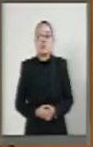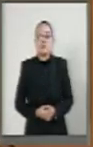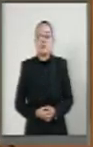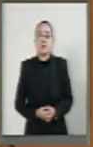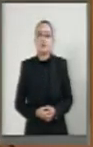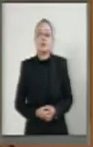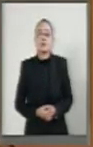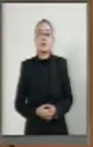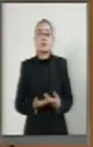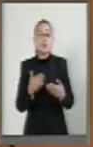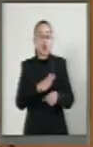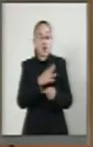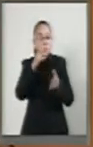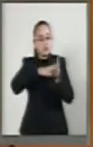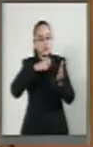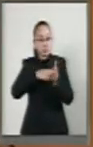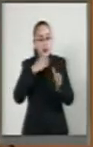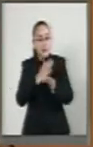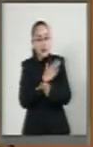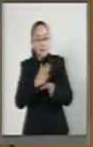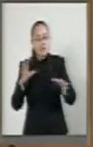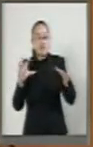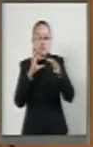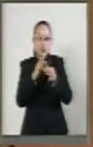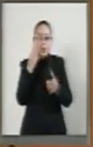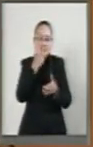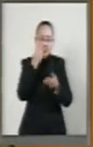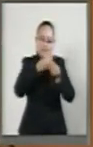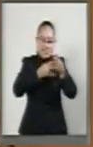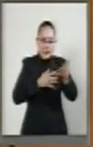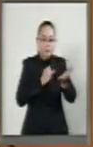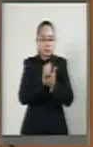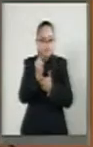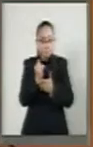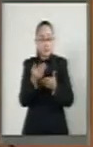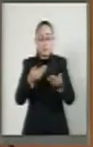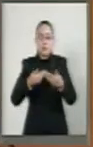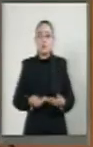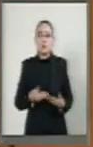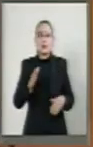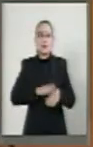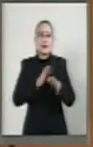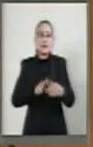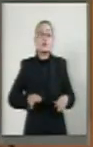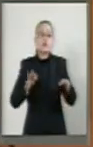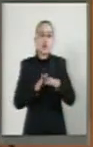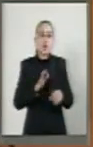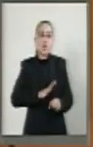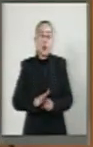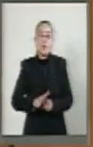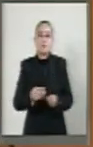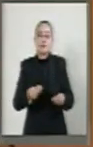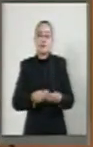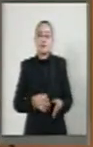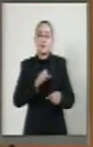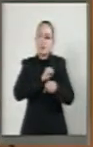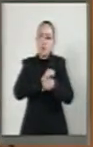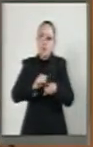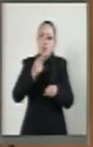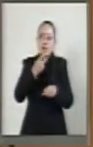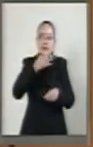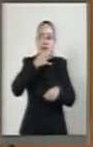relación a las innovaciones y beneficios contenidos en el presente dictamen, destaca que se lleva a cabo la simplificación del sistema de